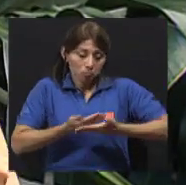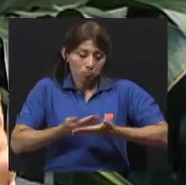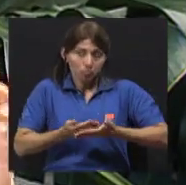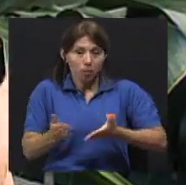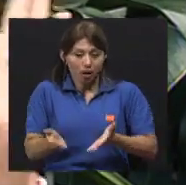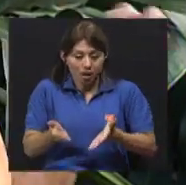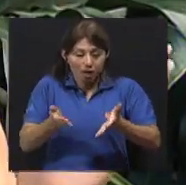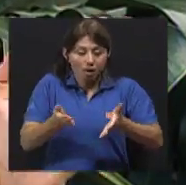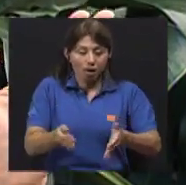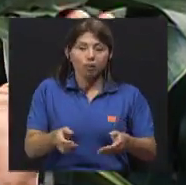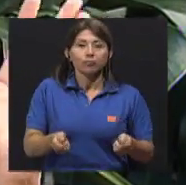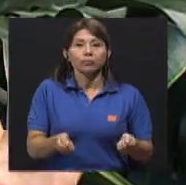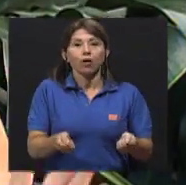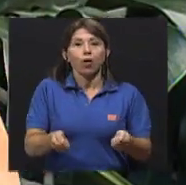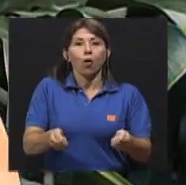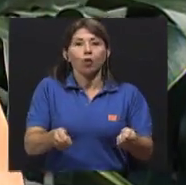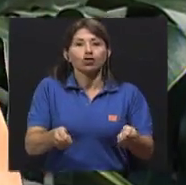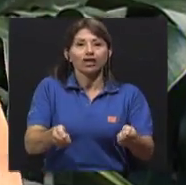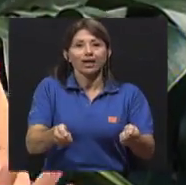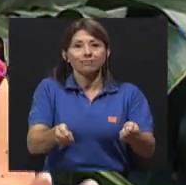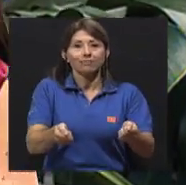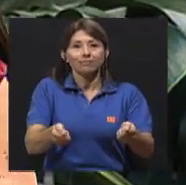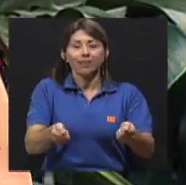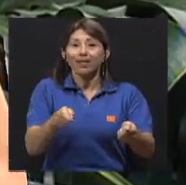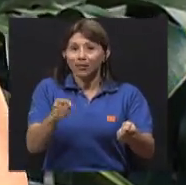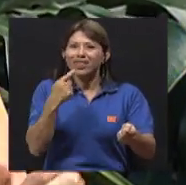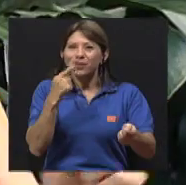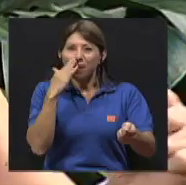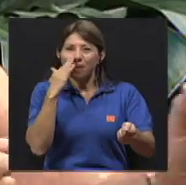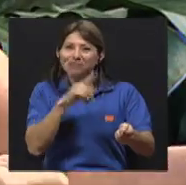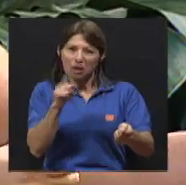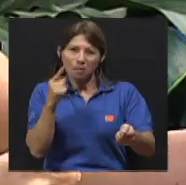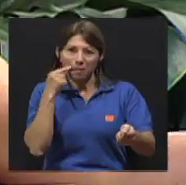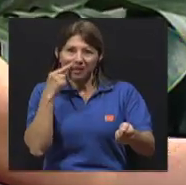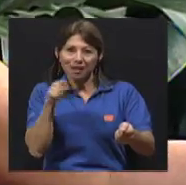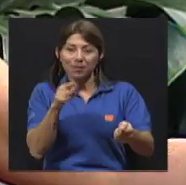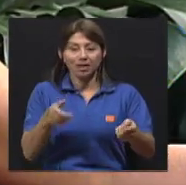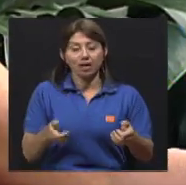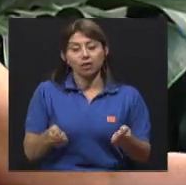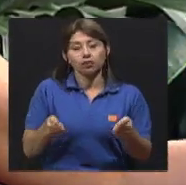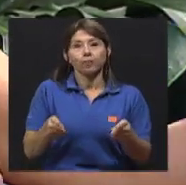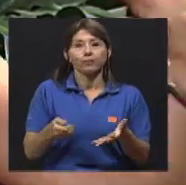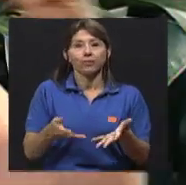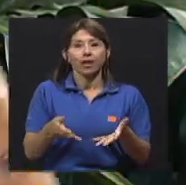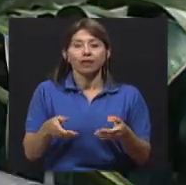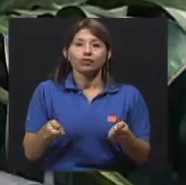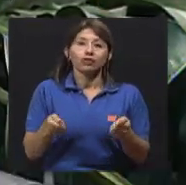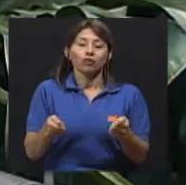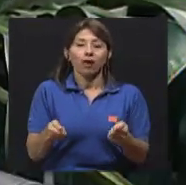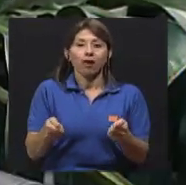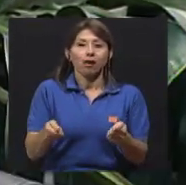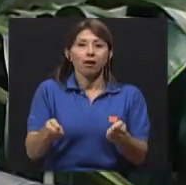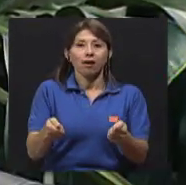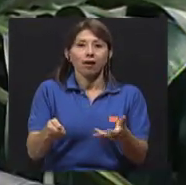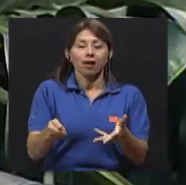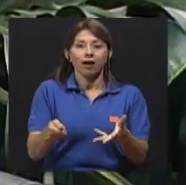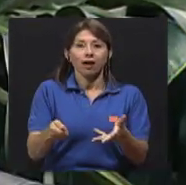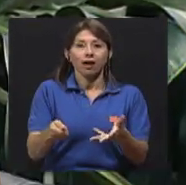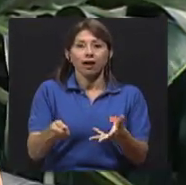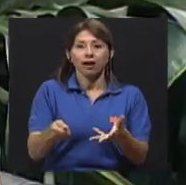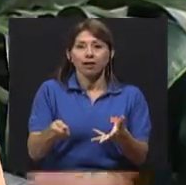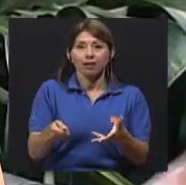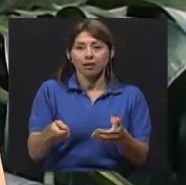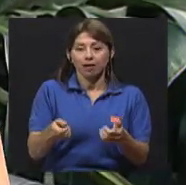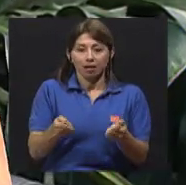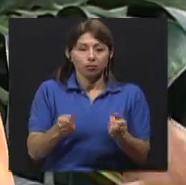el coche, digo mamá porque generalmente veo mujeres, pero también papás, y el coche va del lado de la carretera y yo mamá voy adentro. ¿Quién